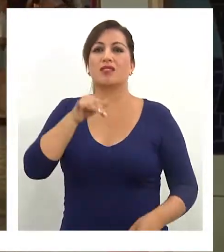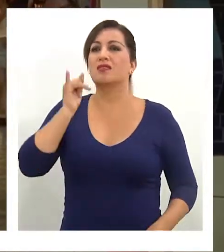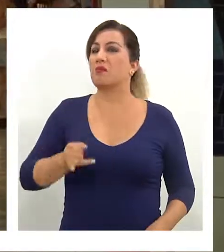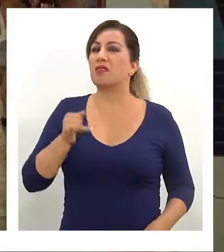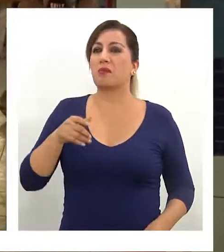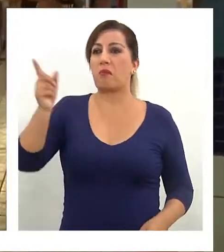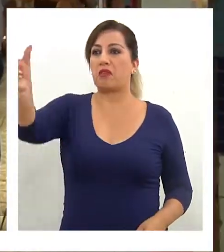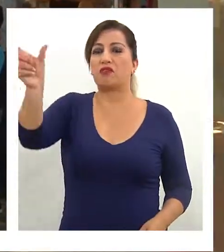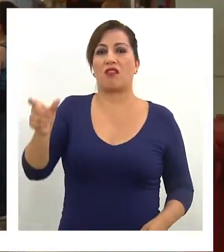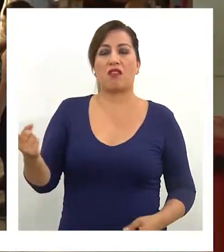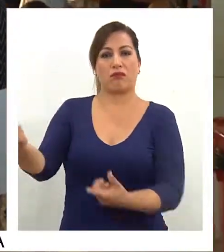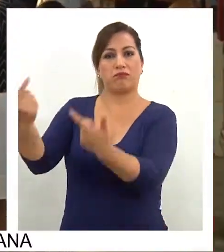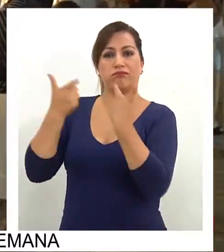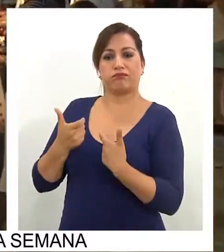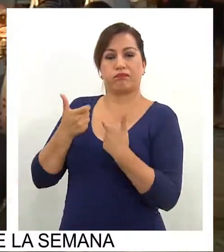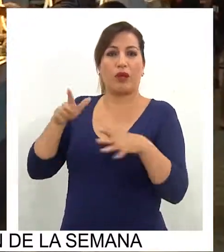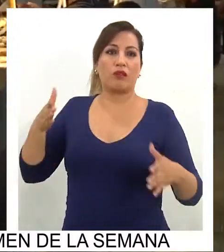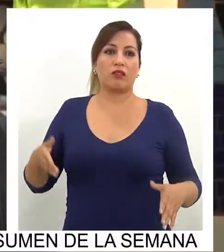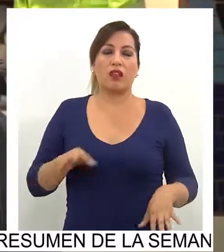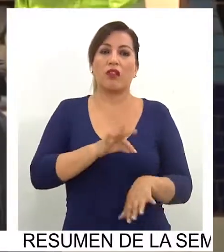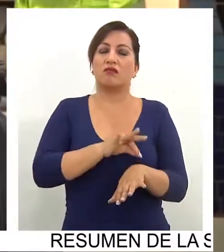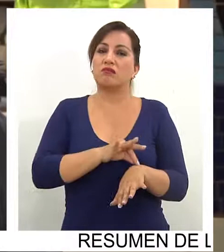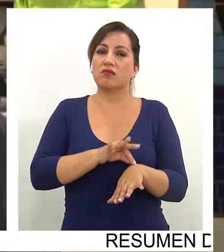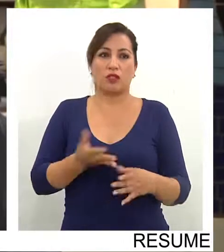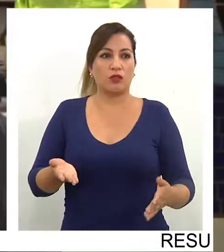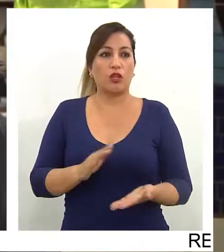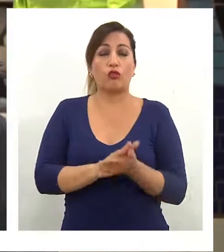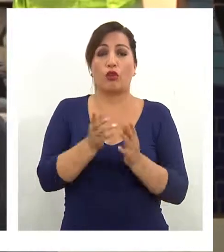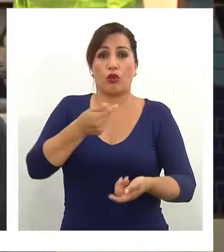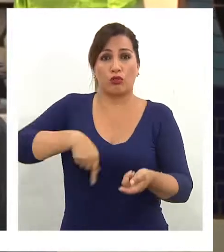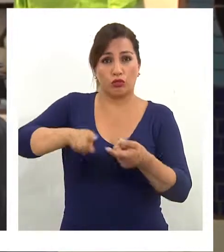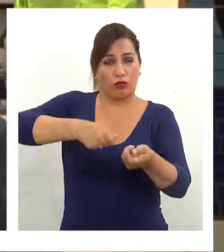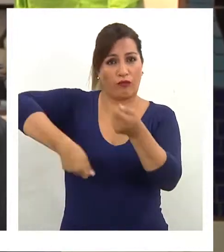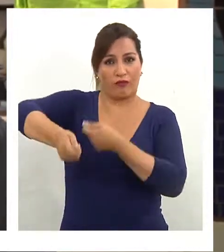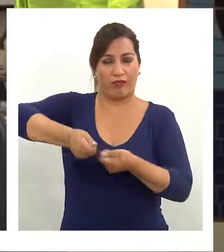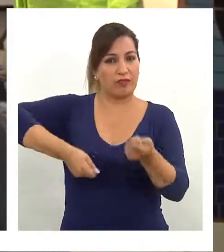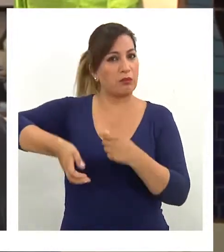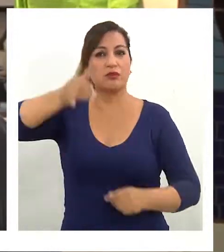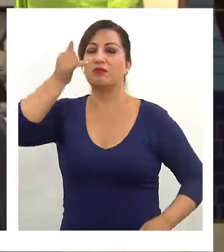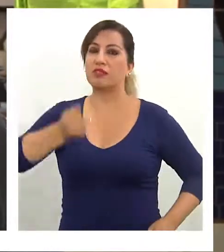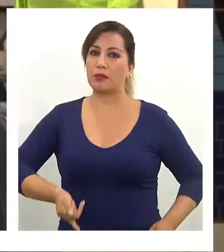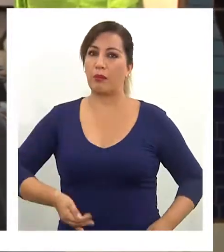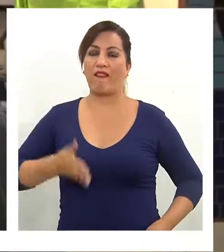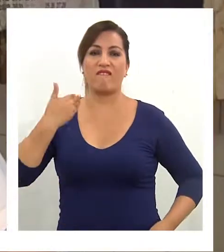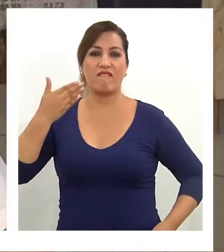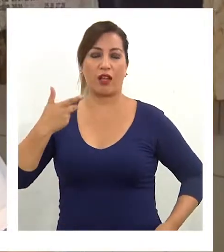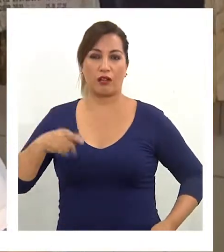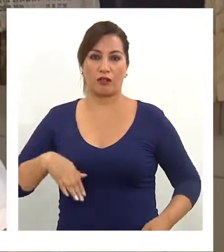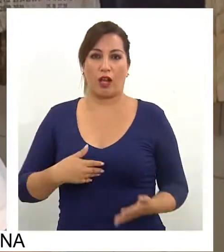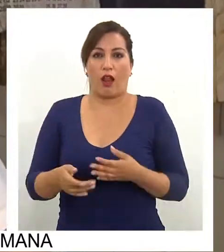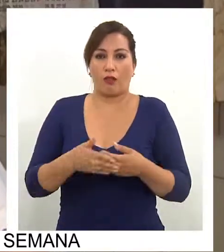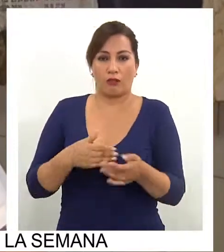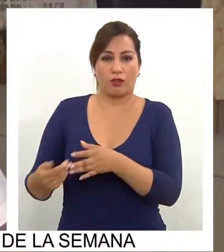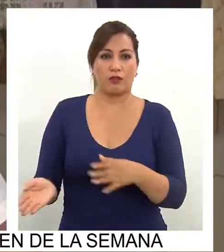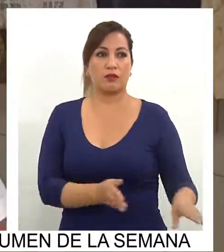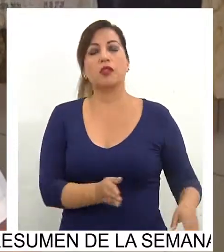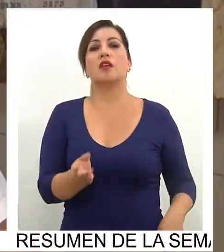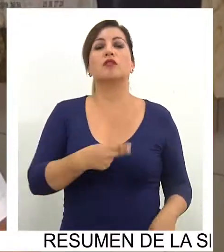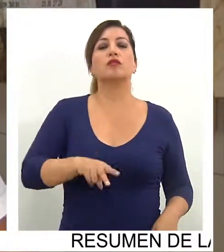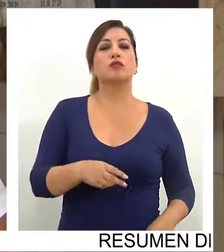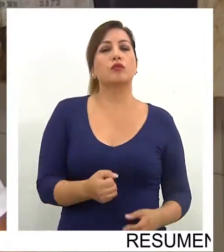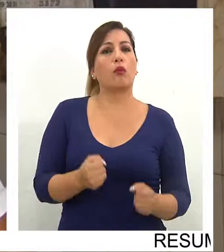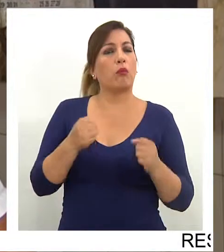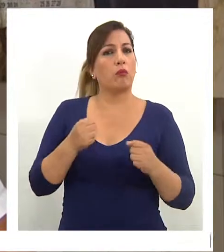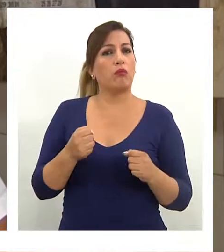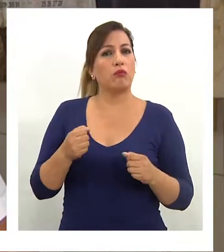fiscalizados normalmente por el servicio de salud, así que todo lo que se vende acá en el mercado normalmente es fresco. Para los otros los favorece harto, porque